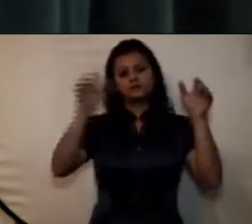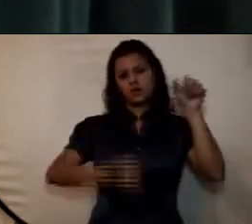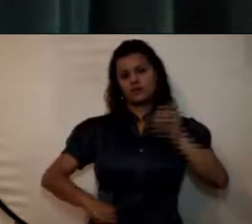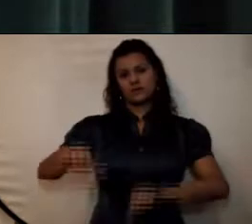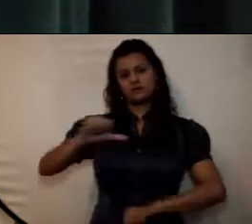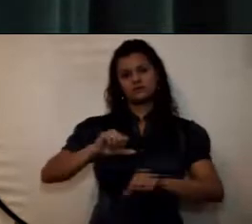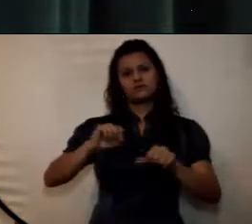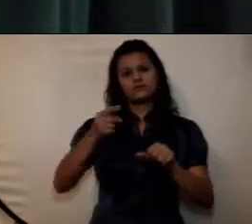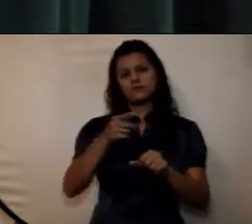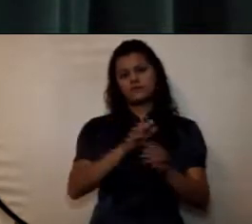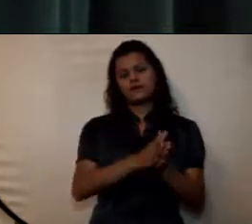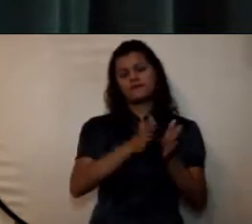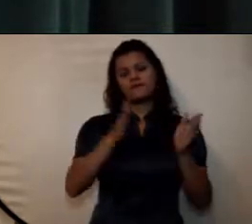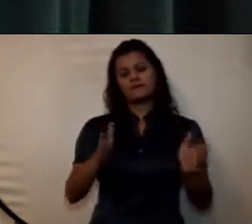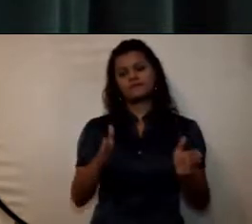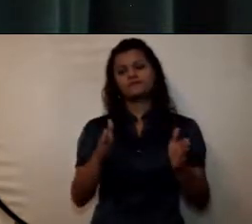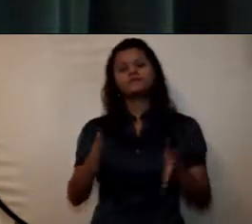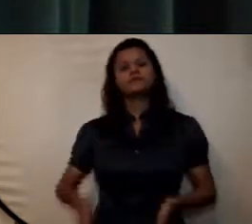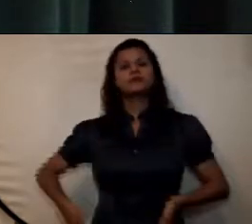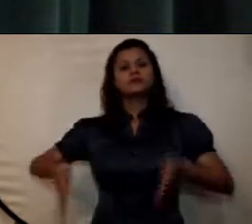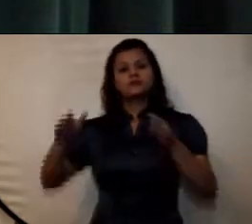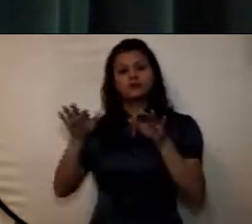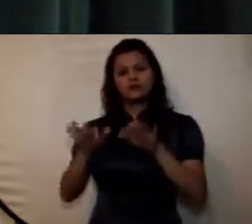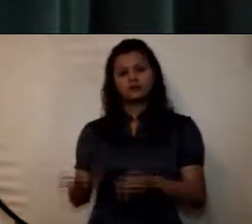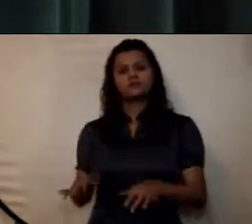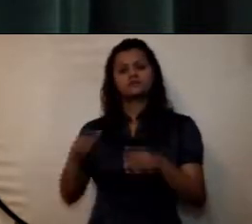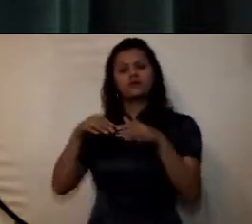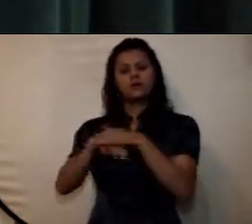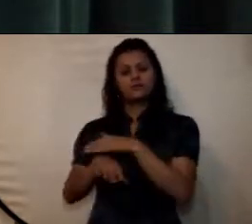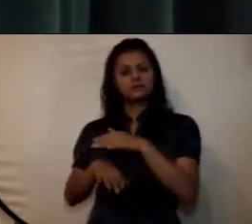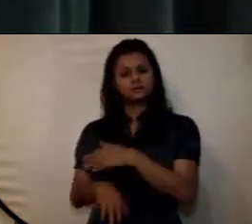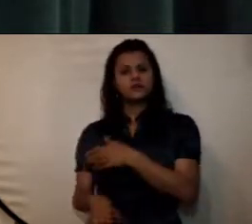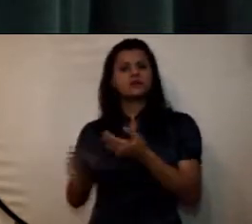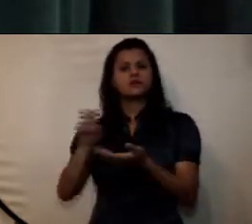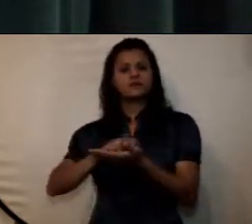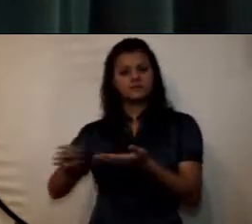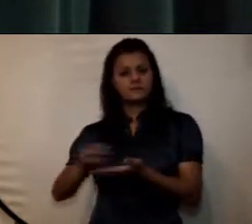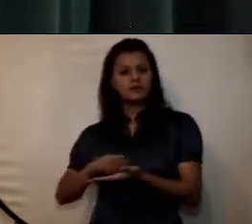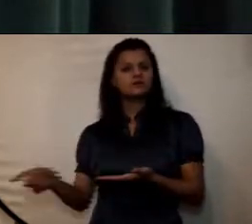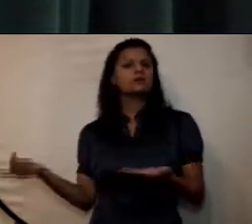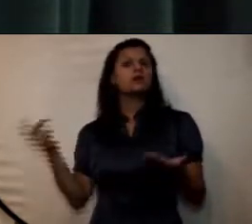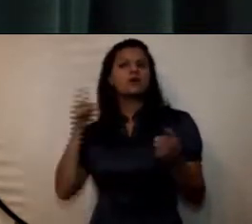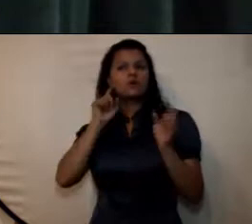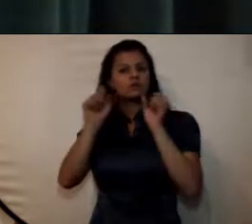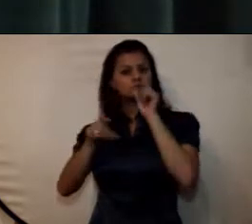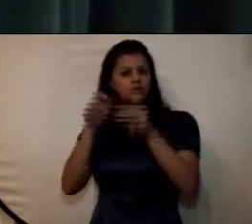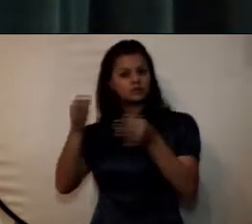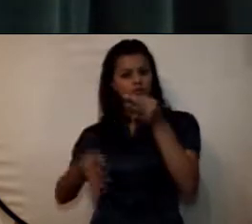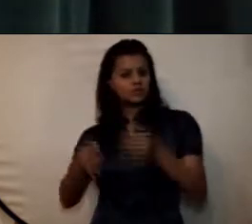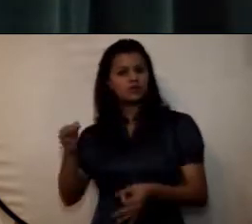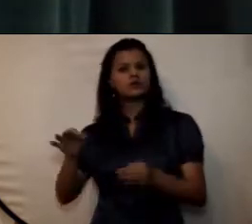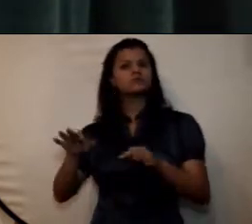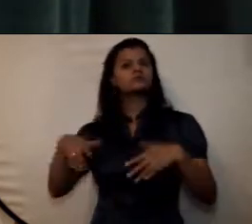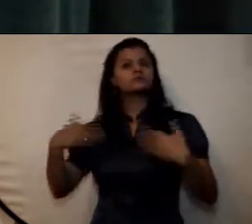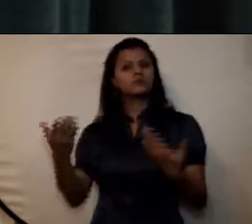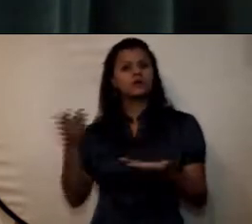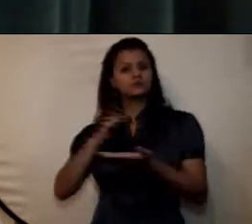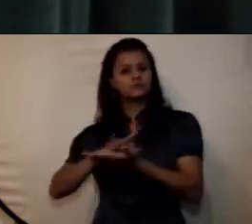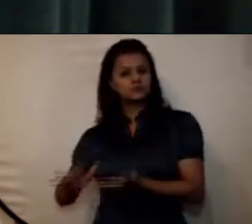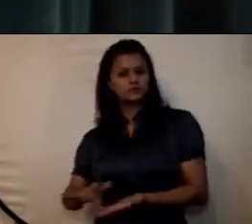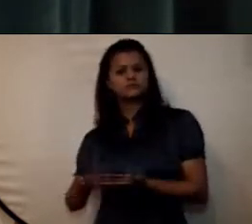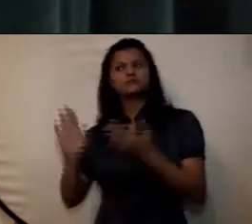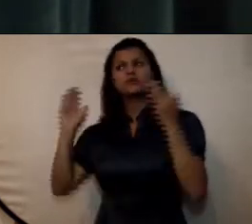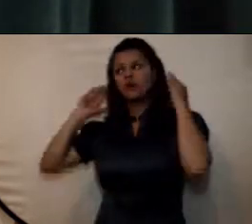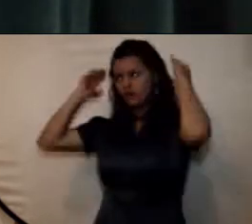edificio de archivo almacén imprenta seguridad y consultorios jurídicos y salas de conciliación construcción de la concha acústica